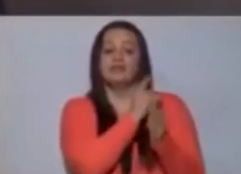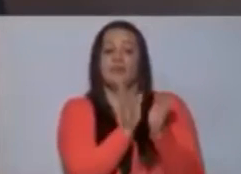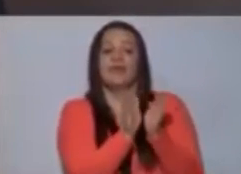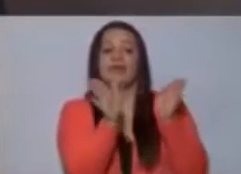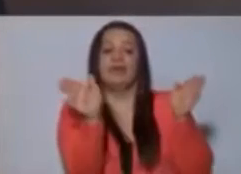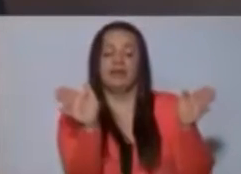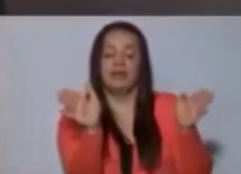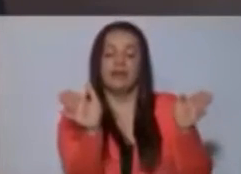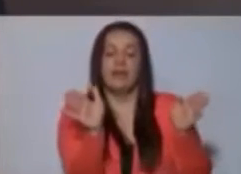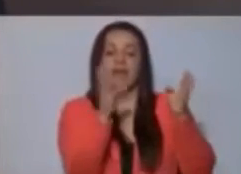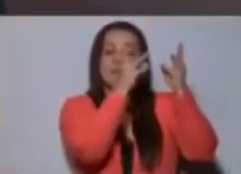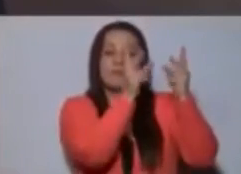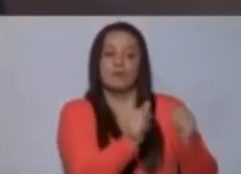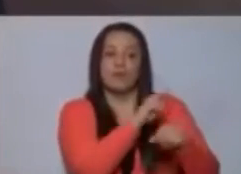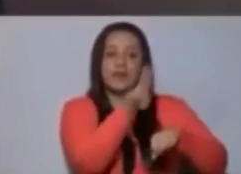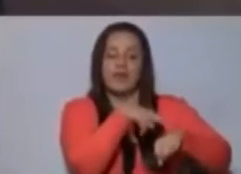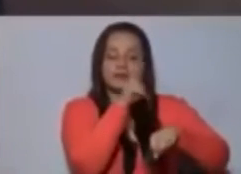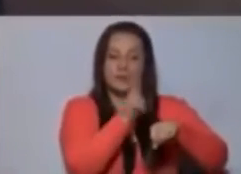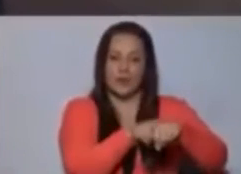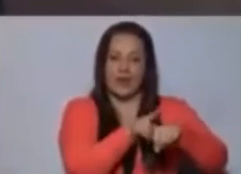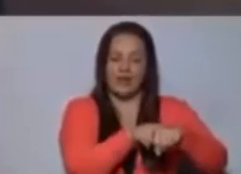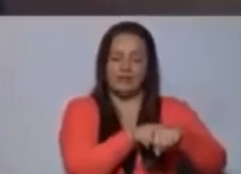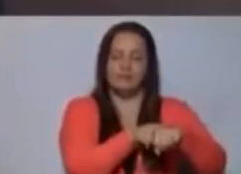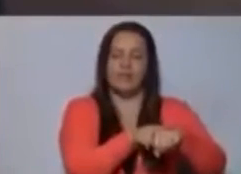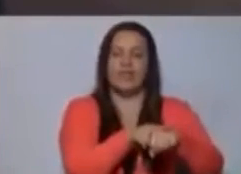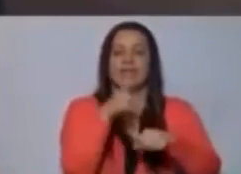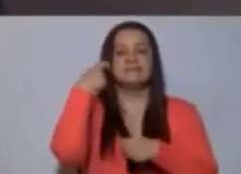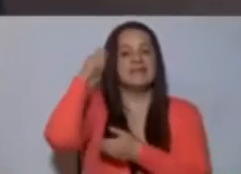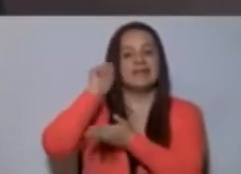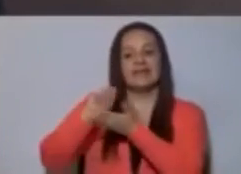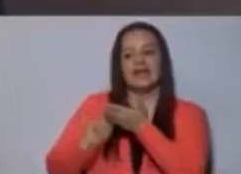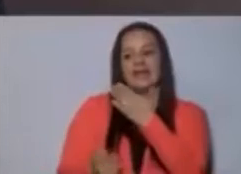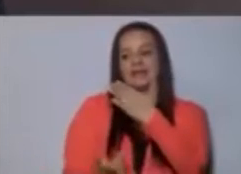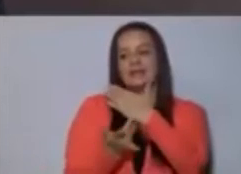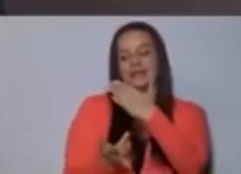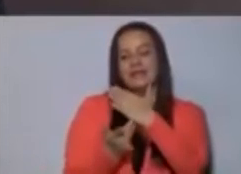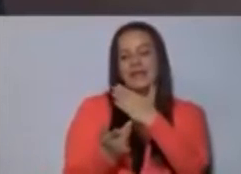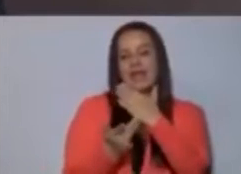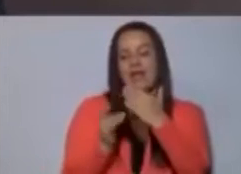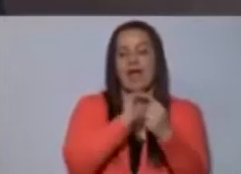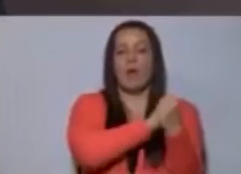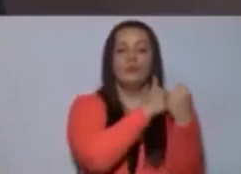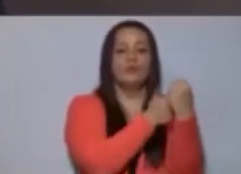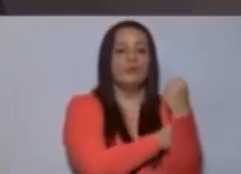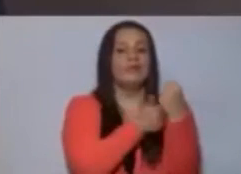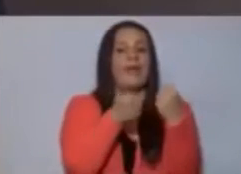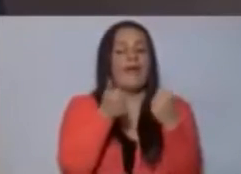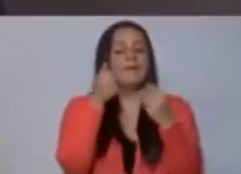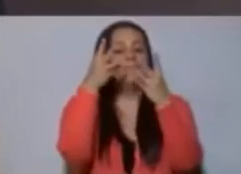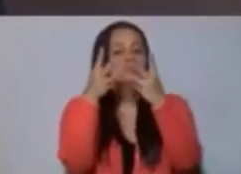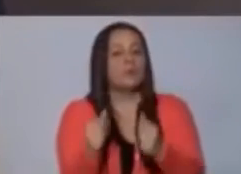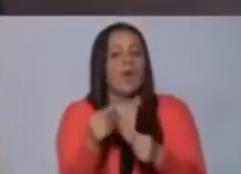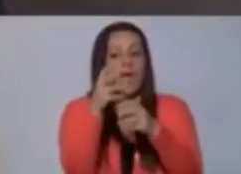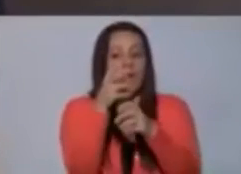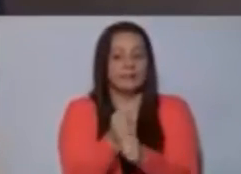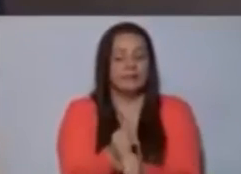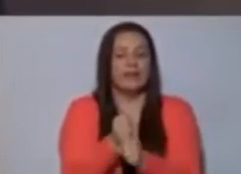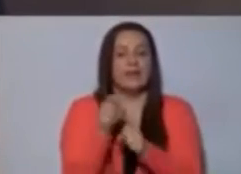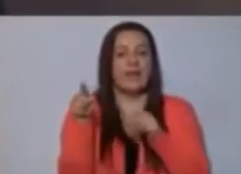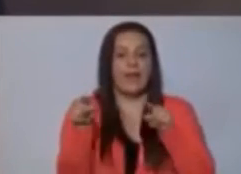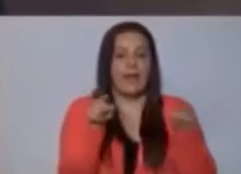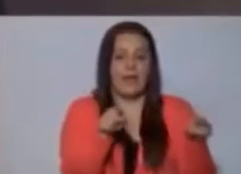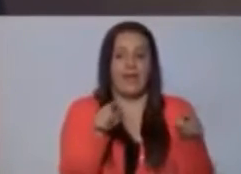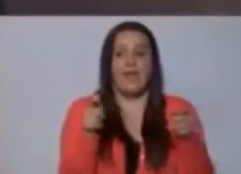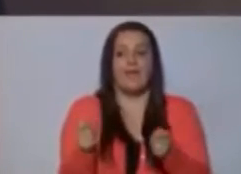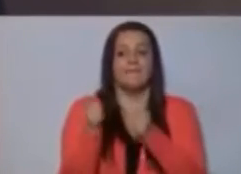de Presupuesto Nacional como la Secretaría Técnica de la Autoridad Presupuestaria realizarán y presentarán al